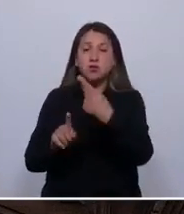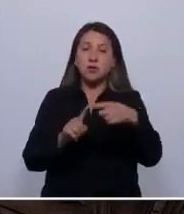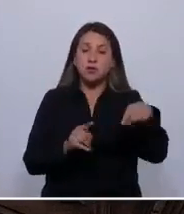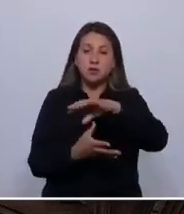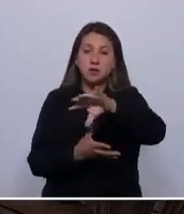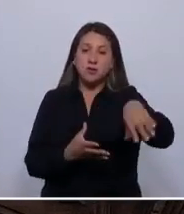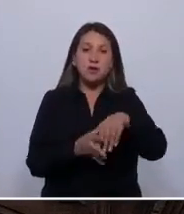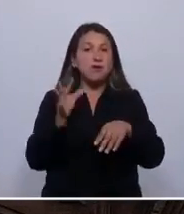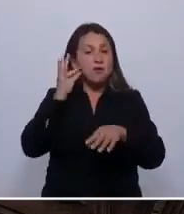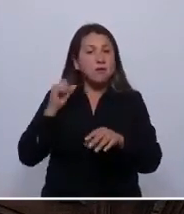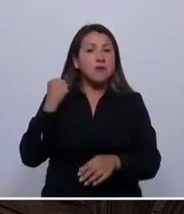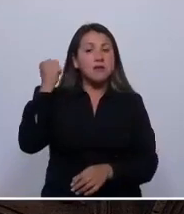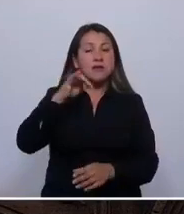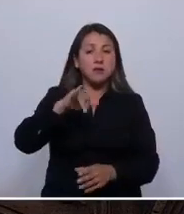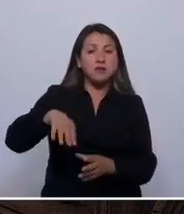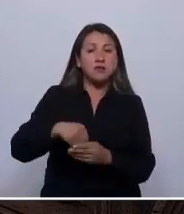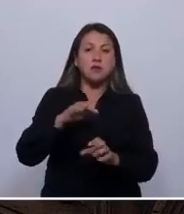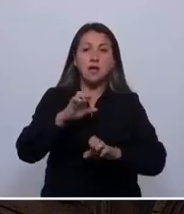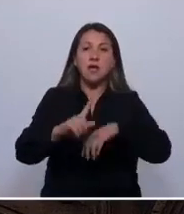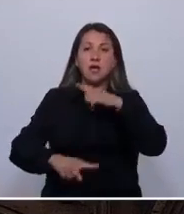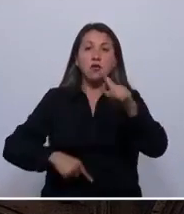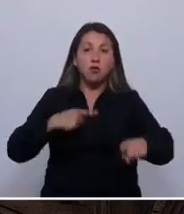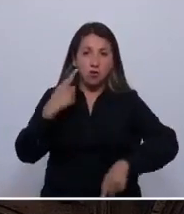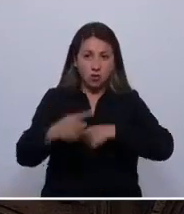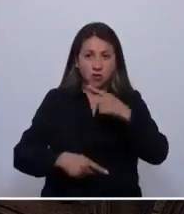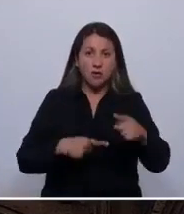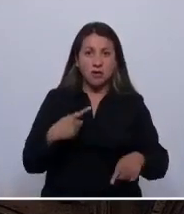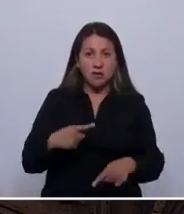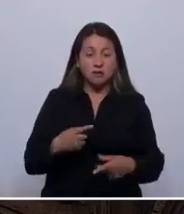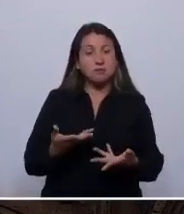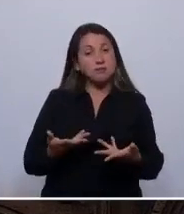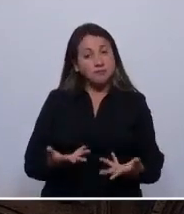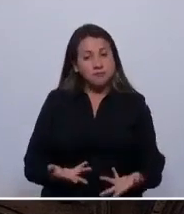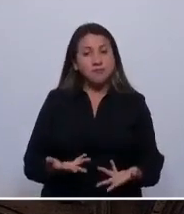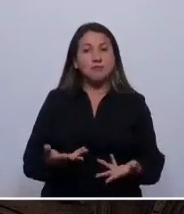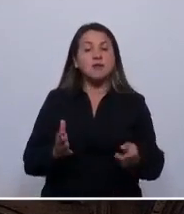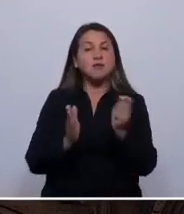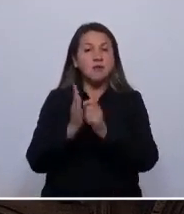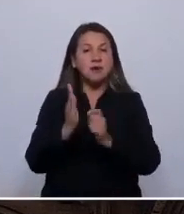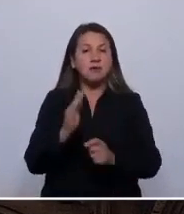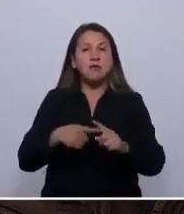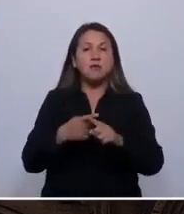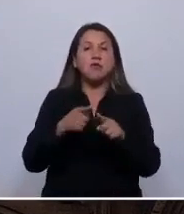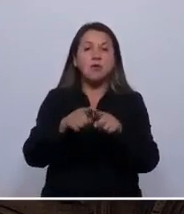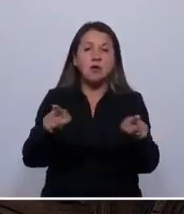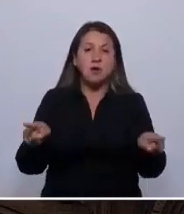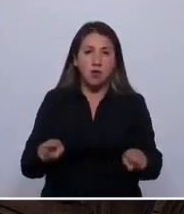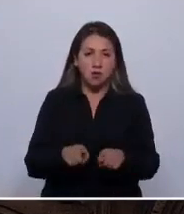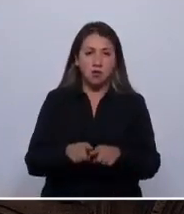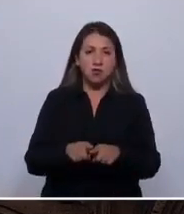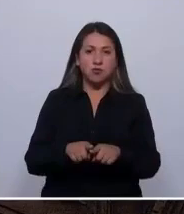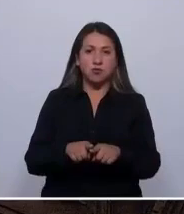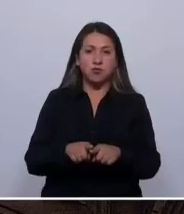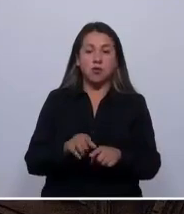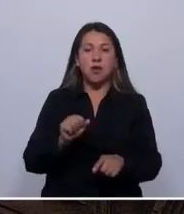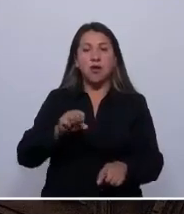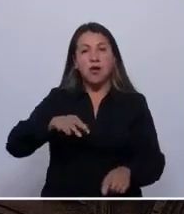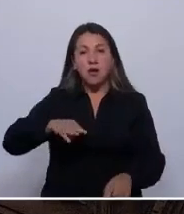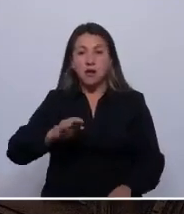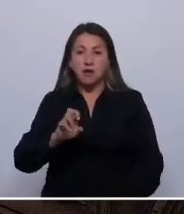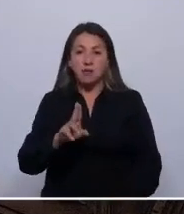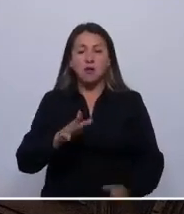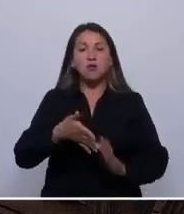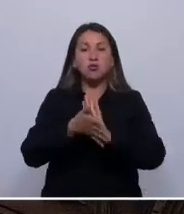feminista, inclusiva y ecológica. Qué duda cabe. La escribiremos por ellas, por ellos, por ámbar, por cada